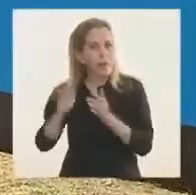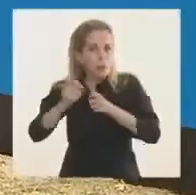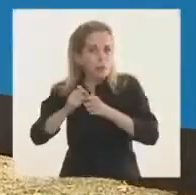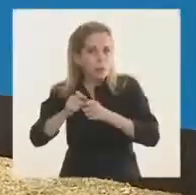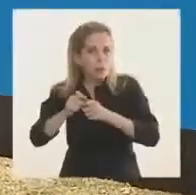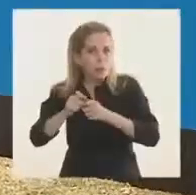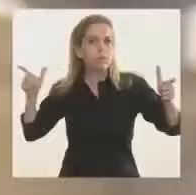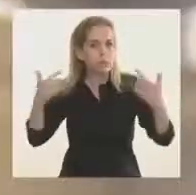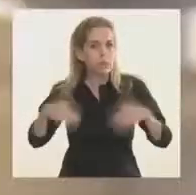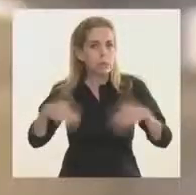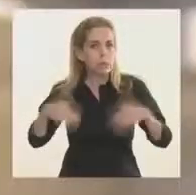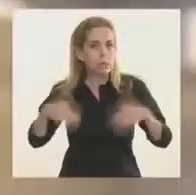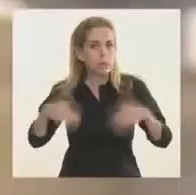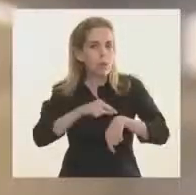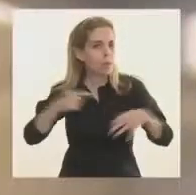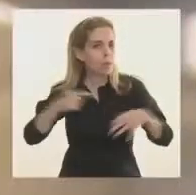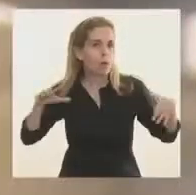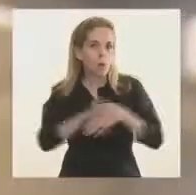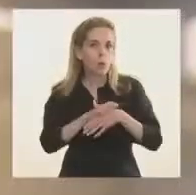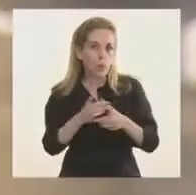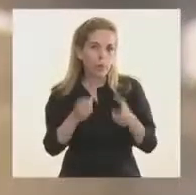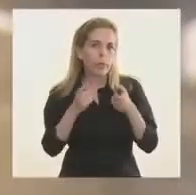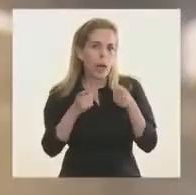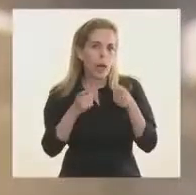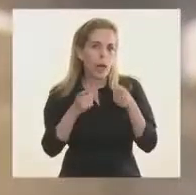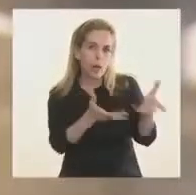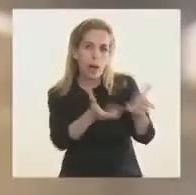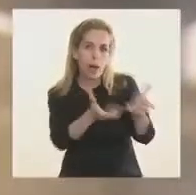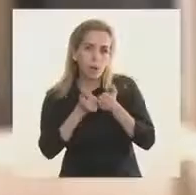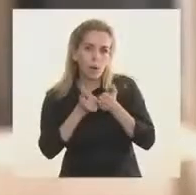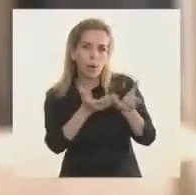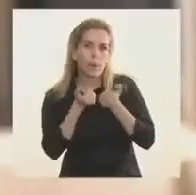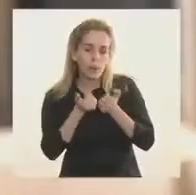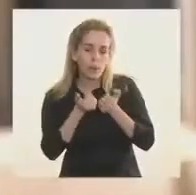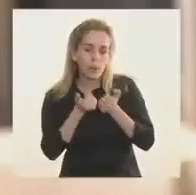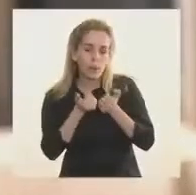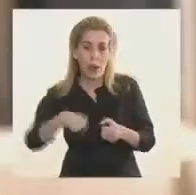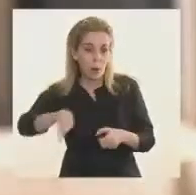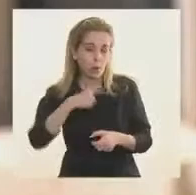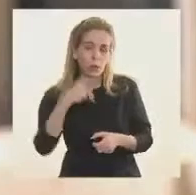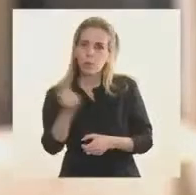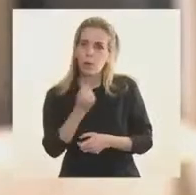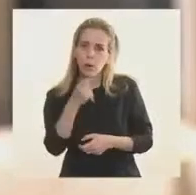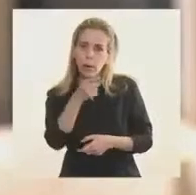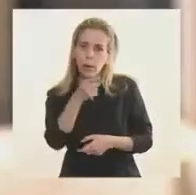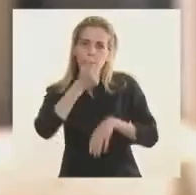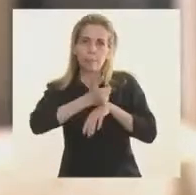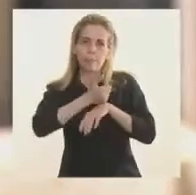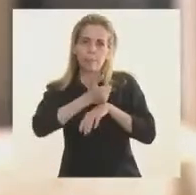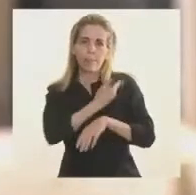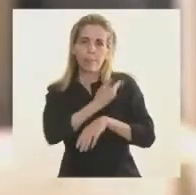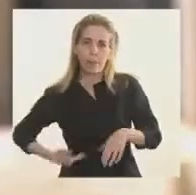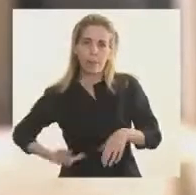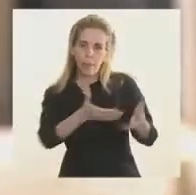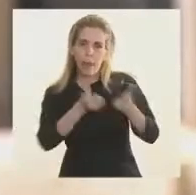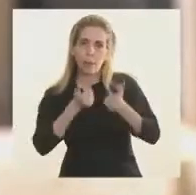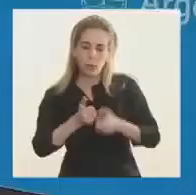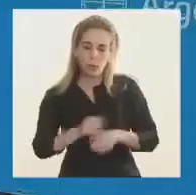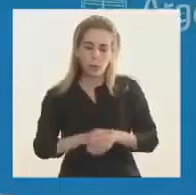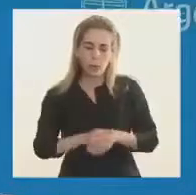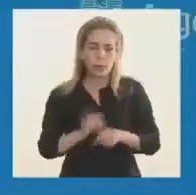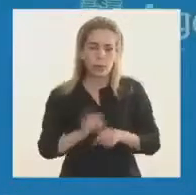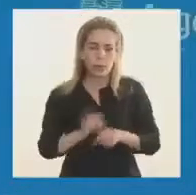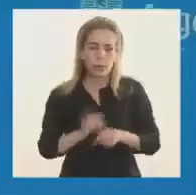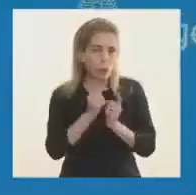y es el momento en que necesitamos más apoyo, y para nosotros es fundamental tenerlo. Quiero además brevemente